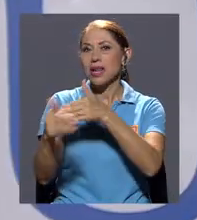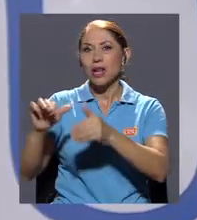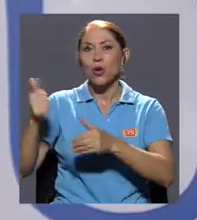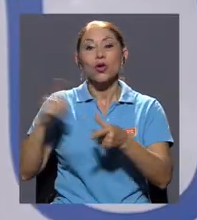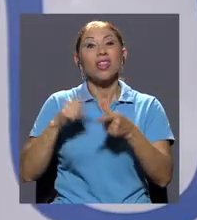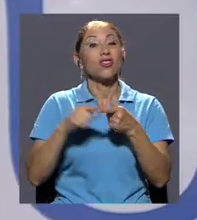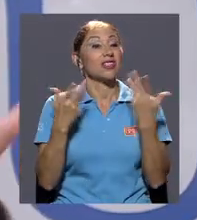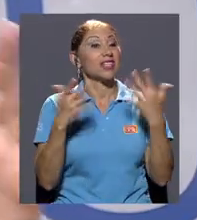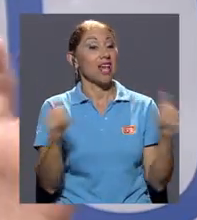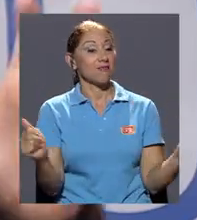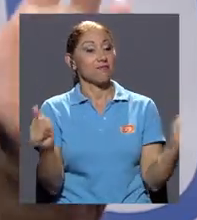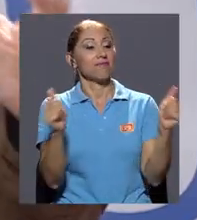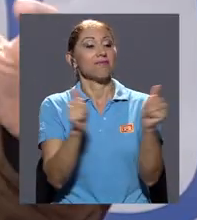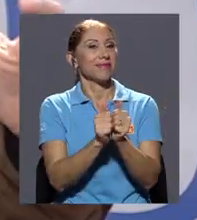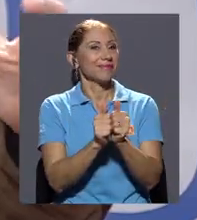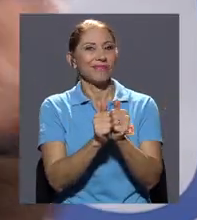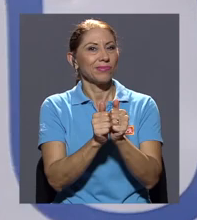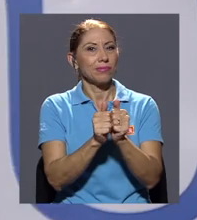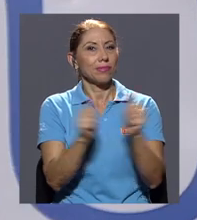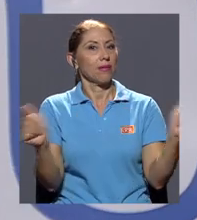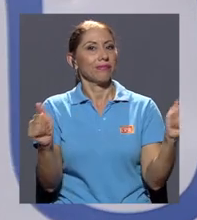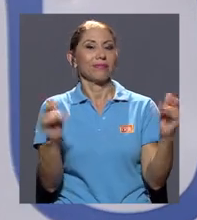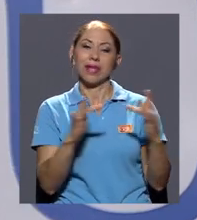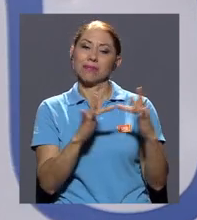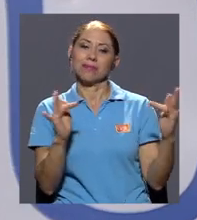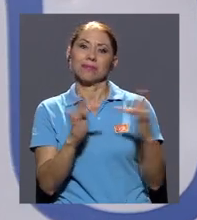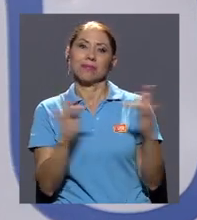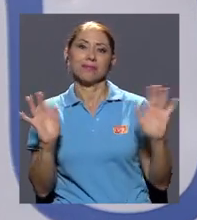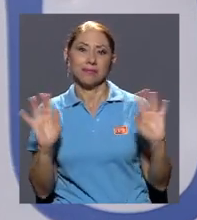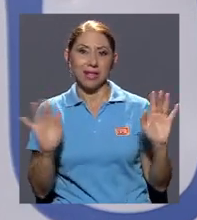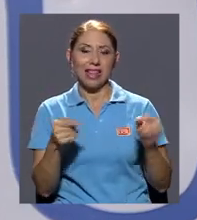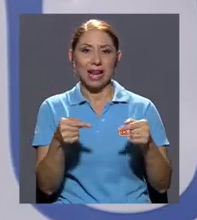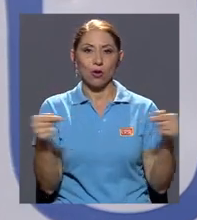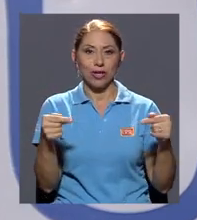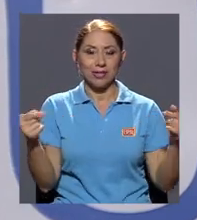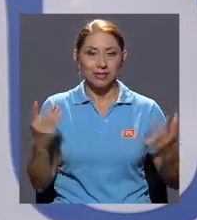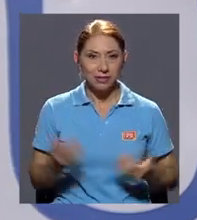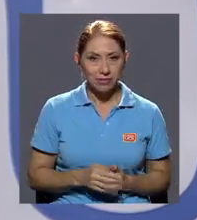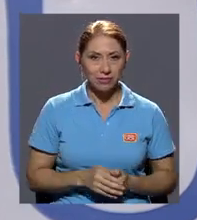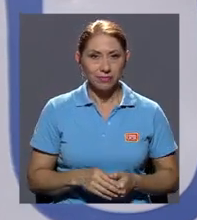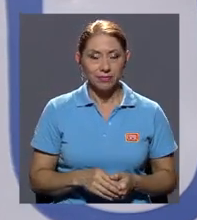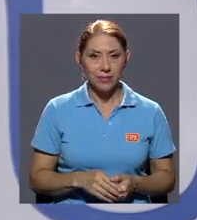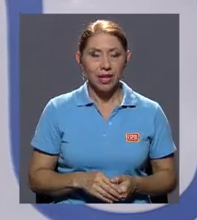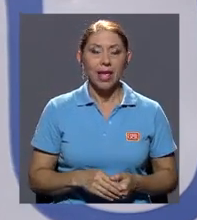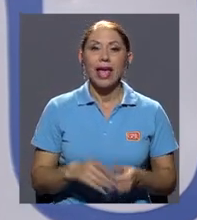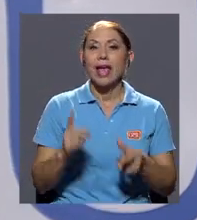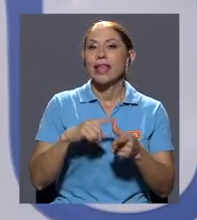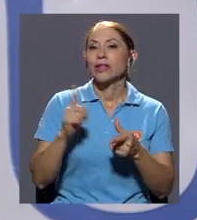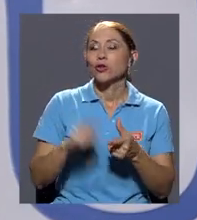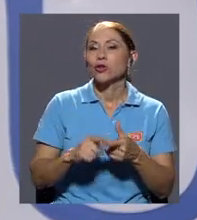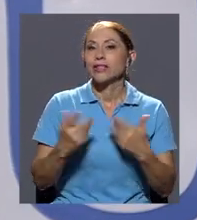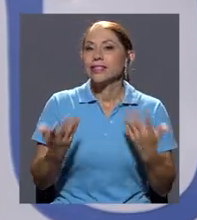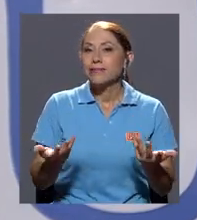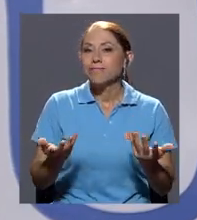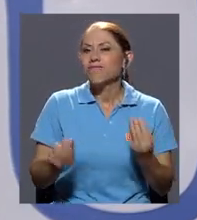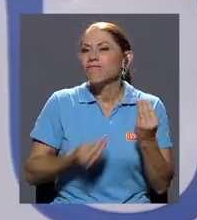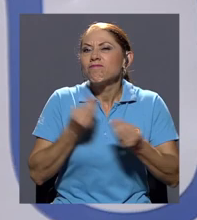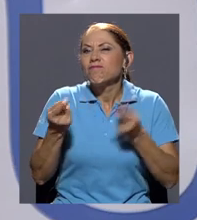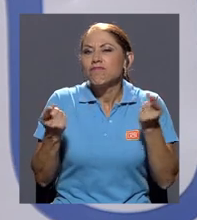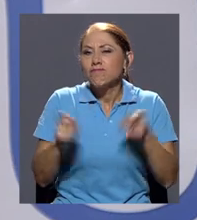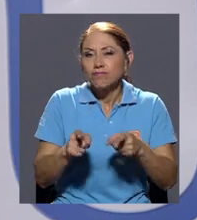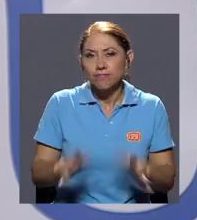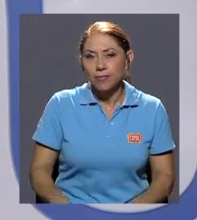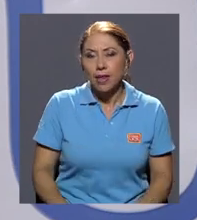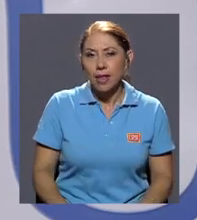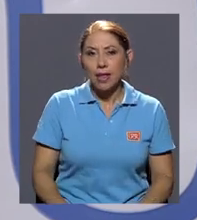clientelares muchas veces que tenía con ese sindicalismo y entra en contradicción. Entonces, ¿qué tenemos frente a eso? Para